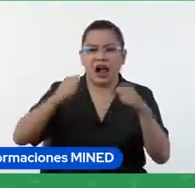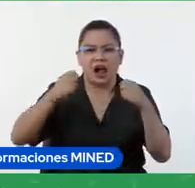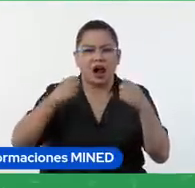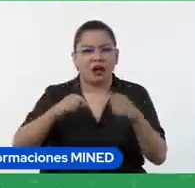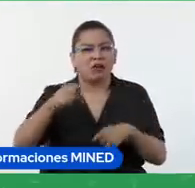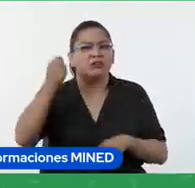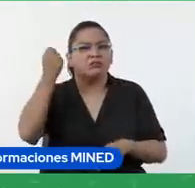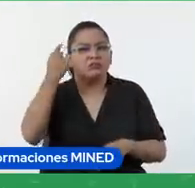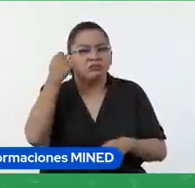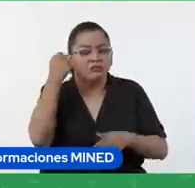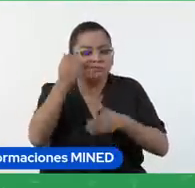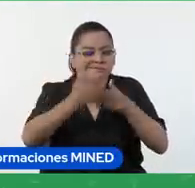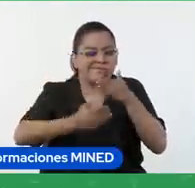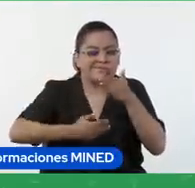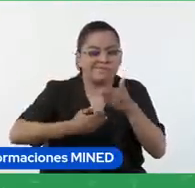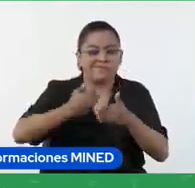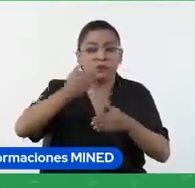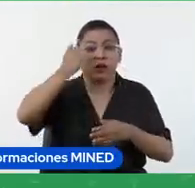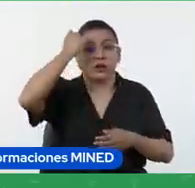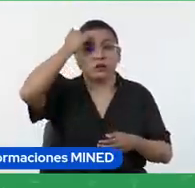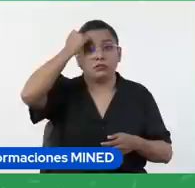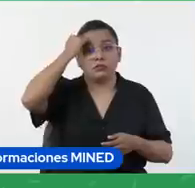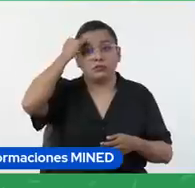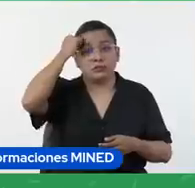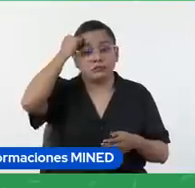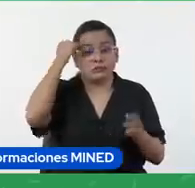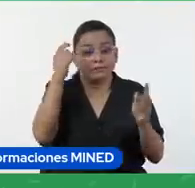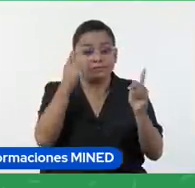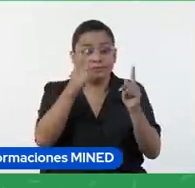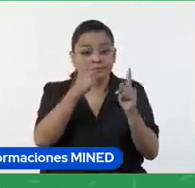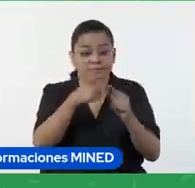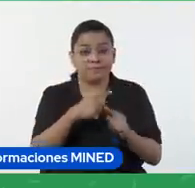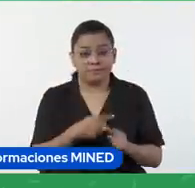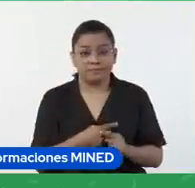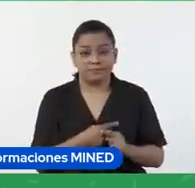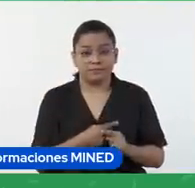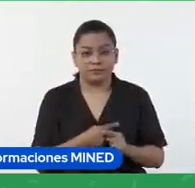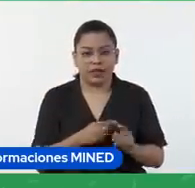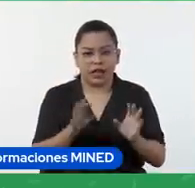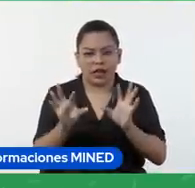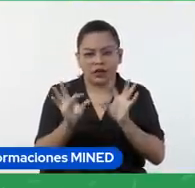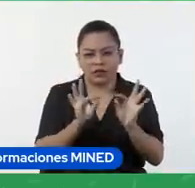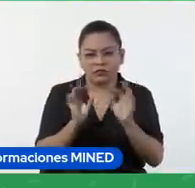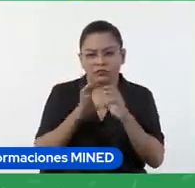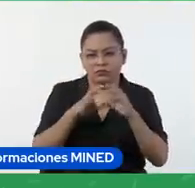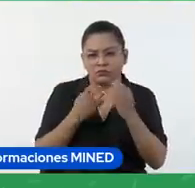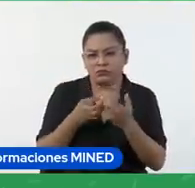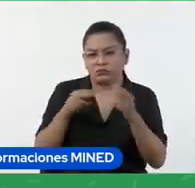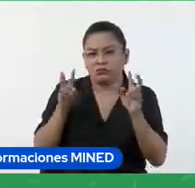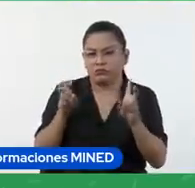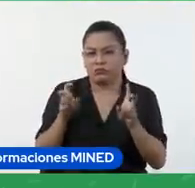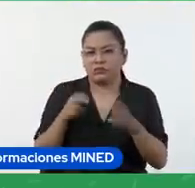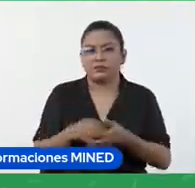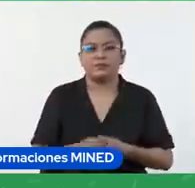aprendizaje modificando si es necesario alguna clase algún contenido